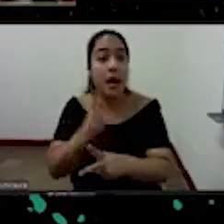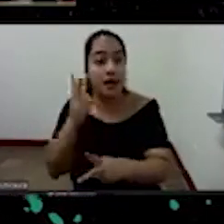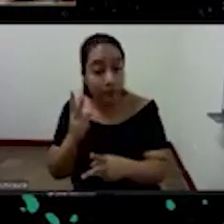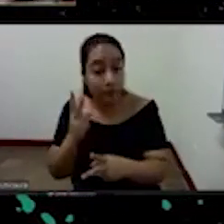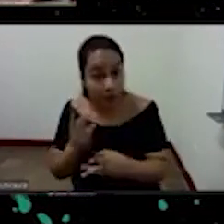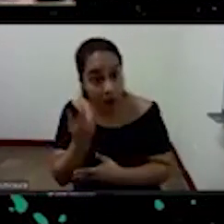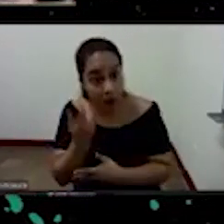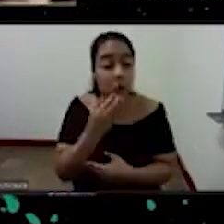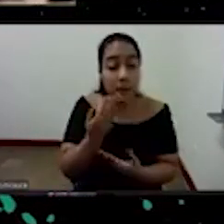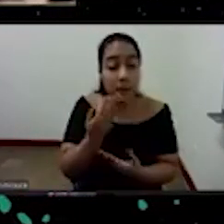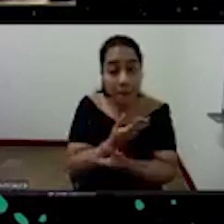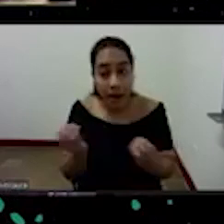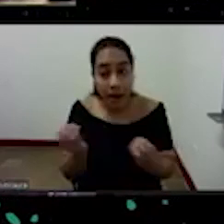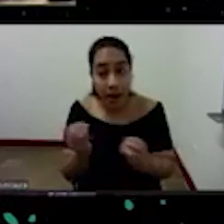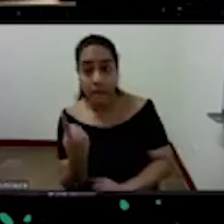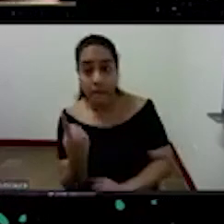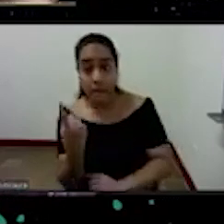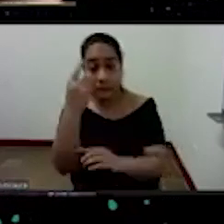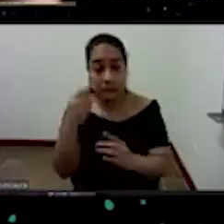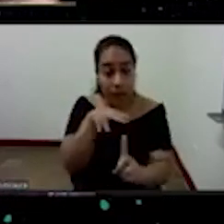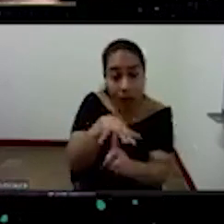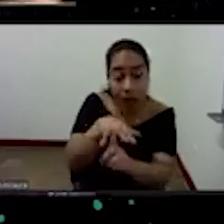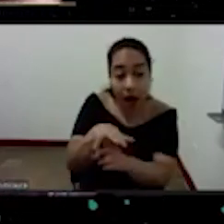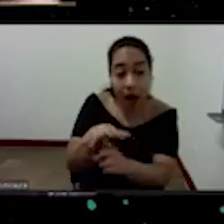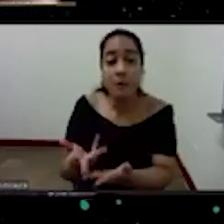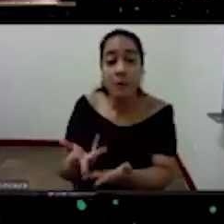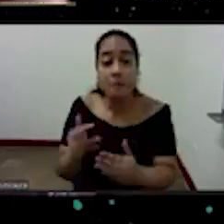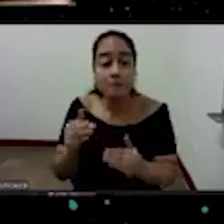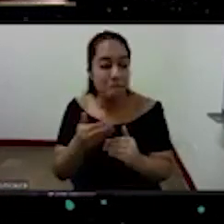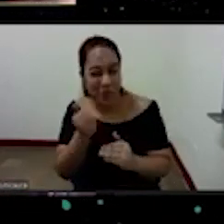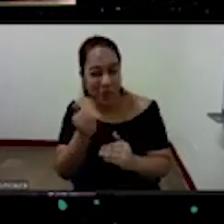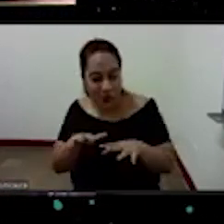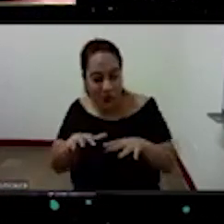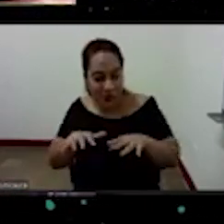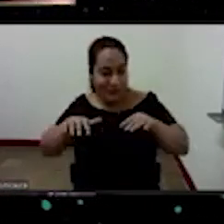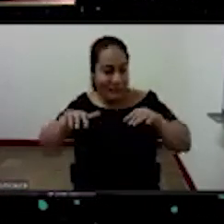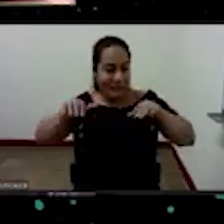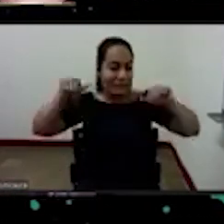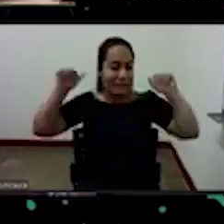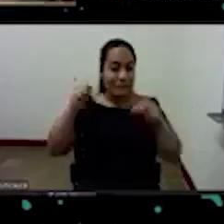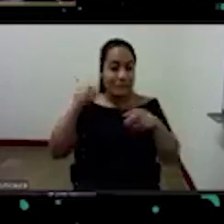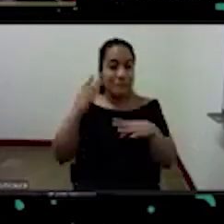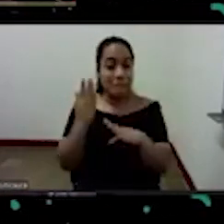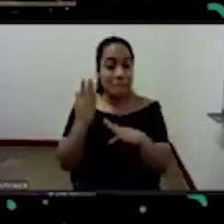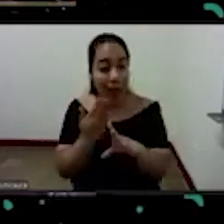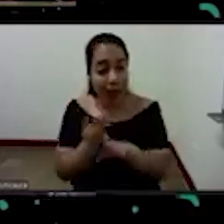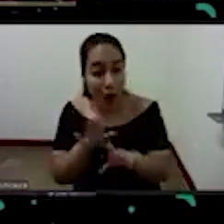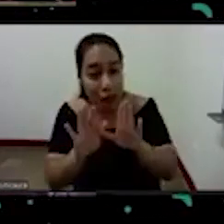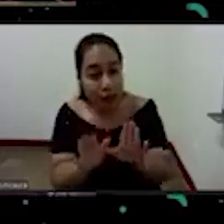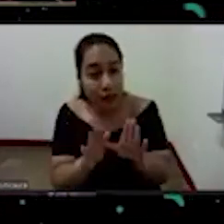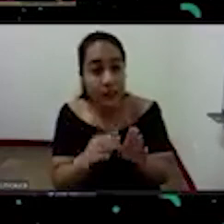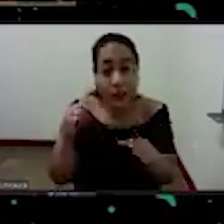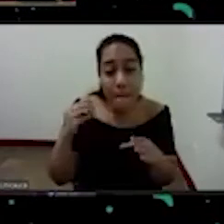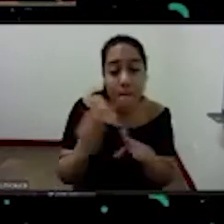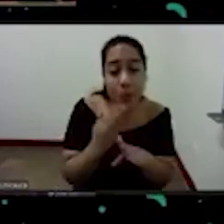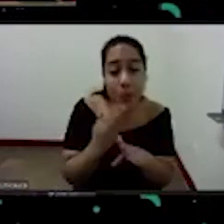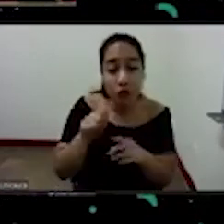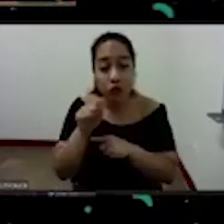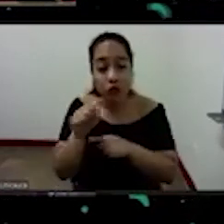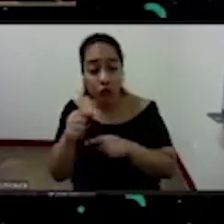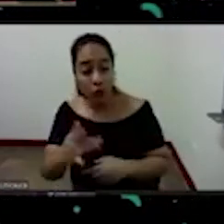políticamente y que para evitar el peligro de esta fixación